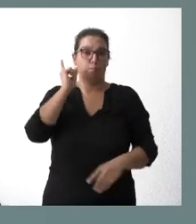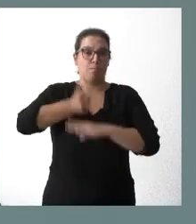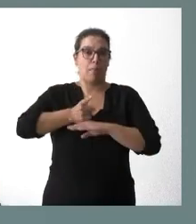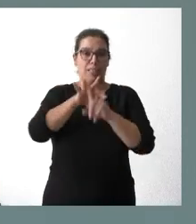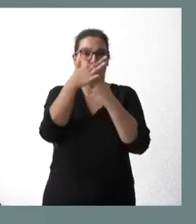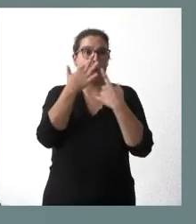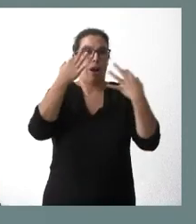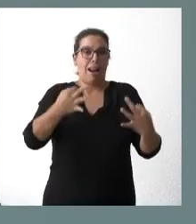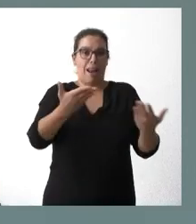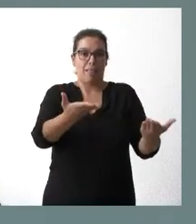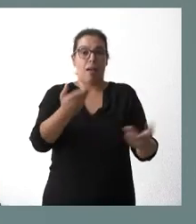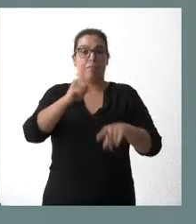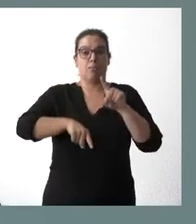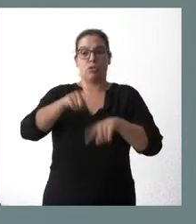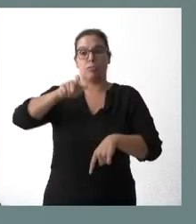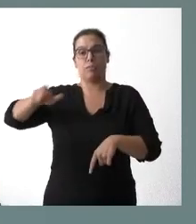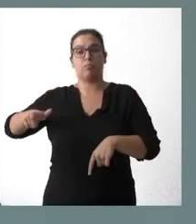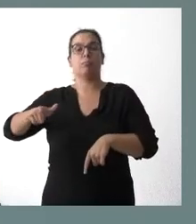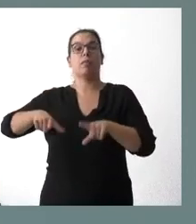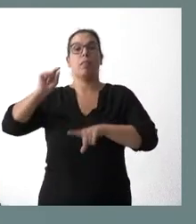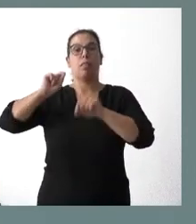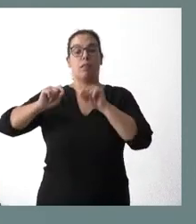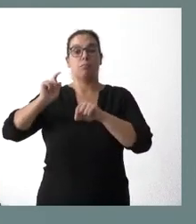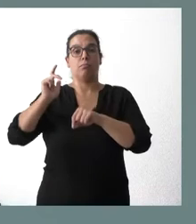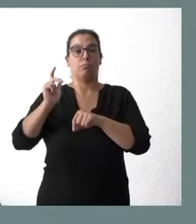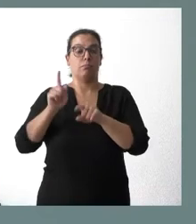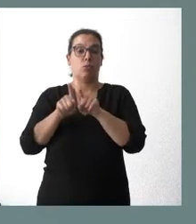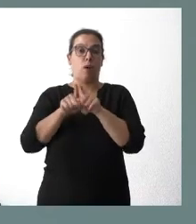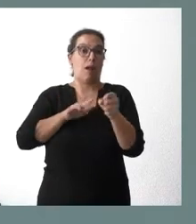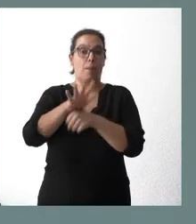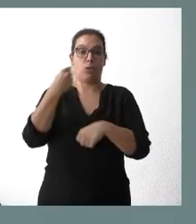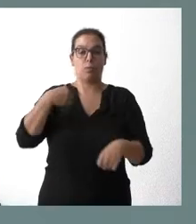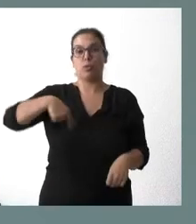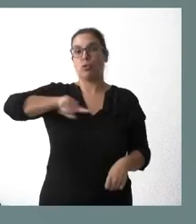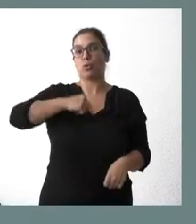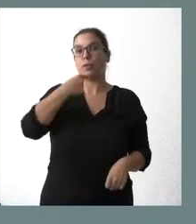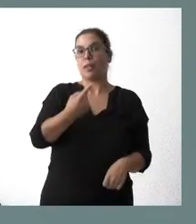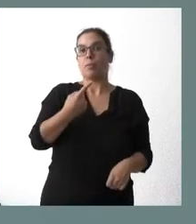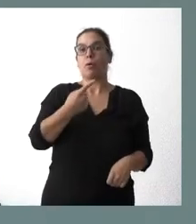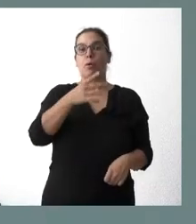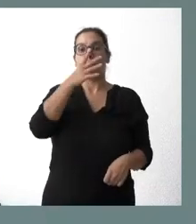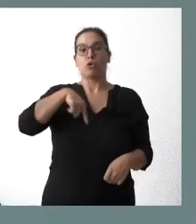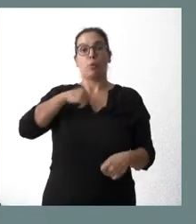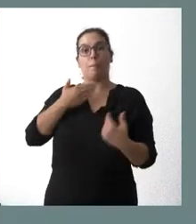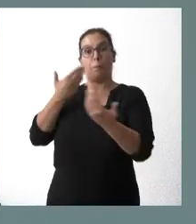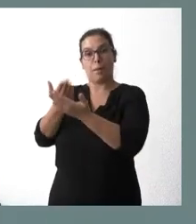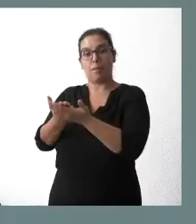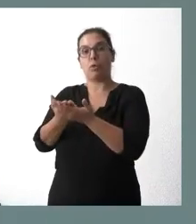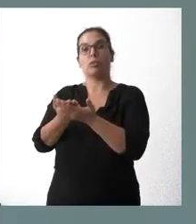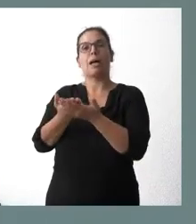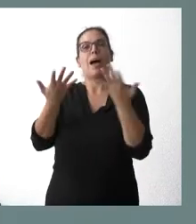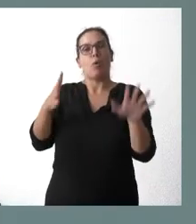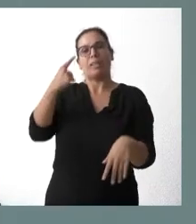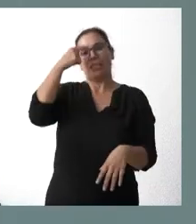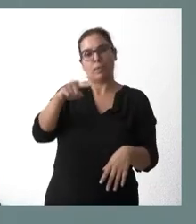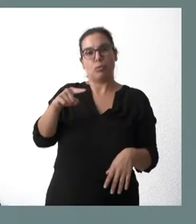de quien toma decisiones en ese mismo ámbito. Y eso que nosotros lo decimos desde la perspectiva de alguien que lo solicita, pero que es consciente que